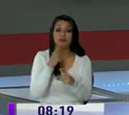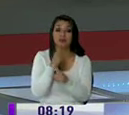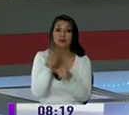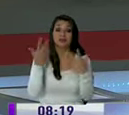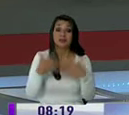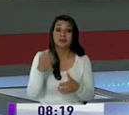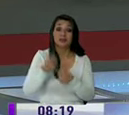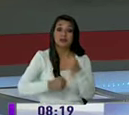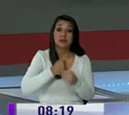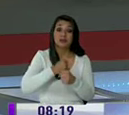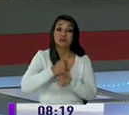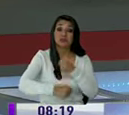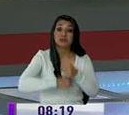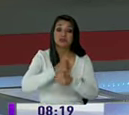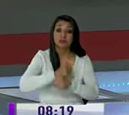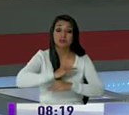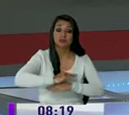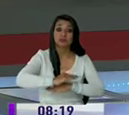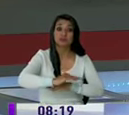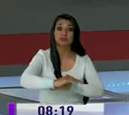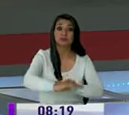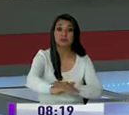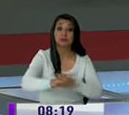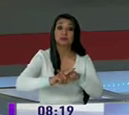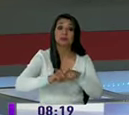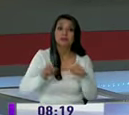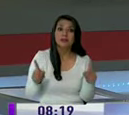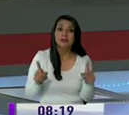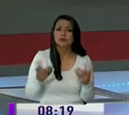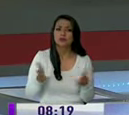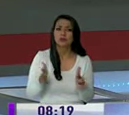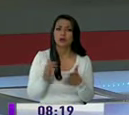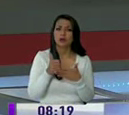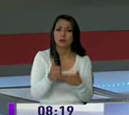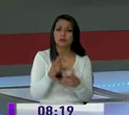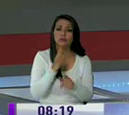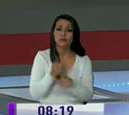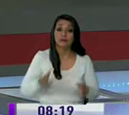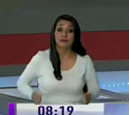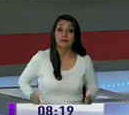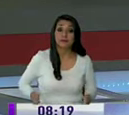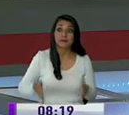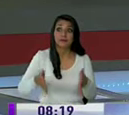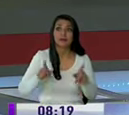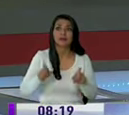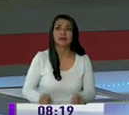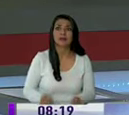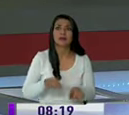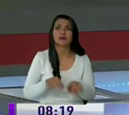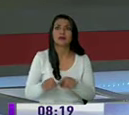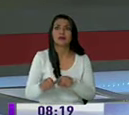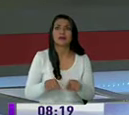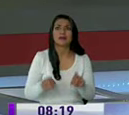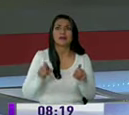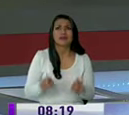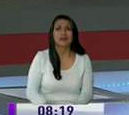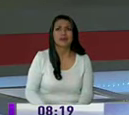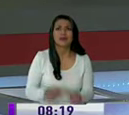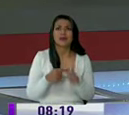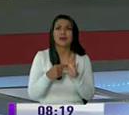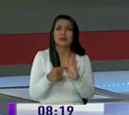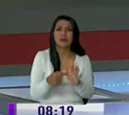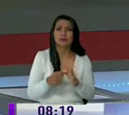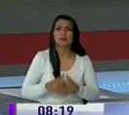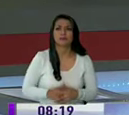varios años del estado actual y limita claro siempre hemos dicho que la vialidad debe ser el primer ejemplo de una ciudad